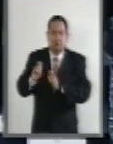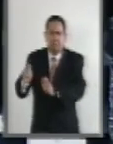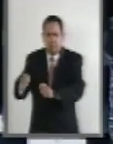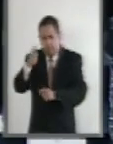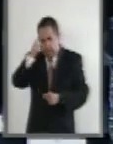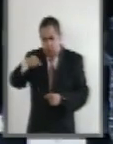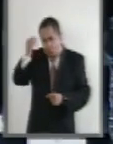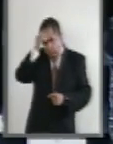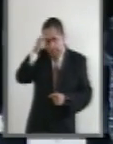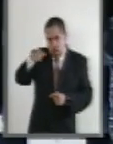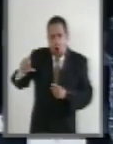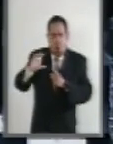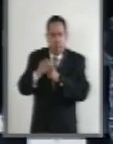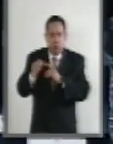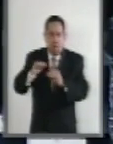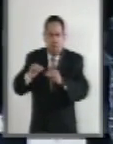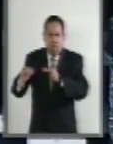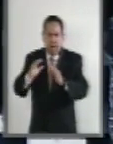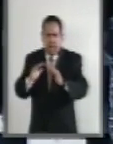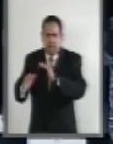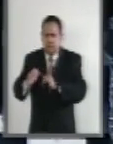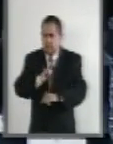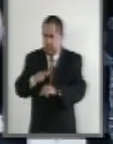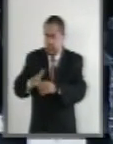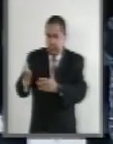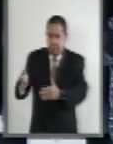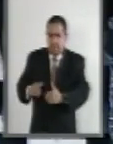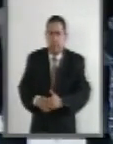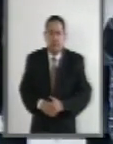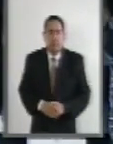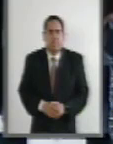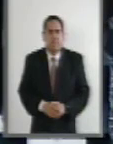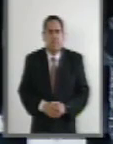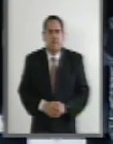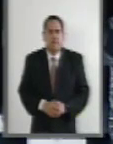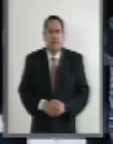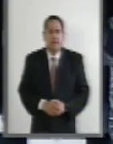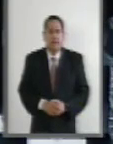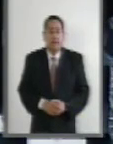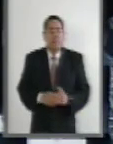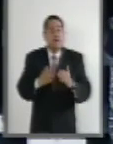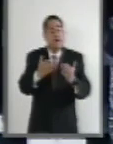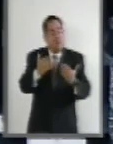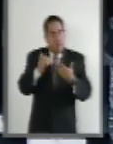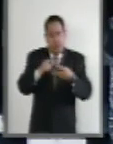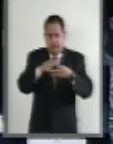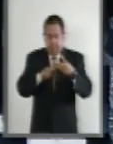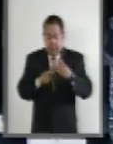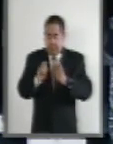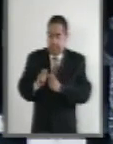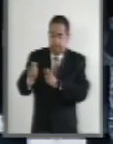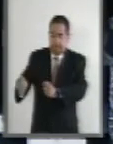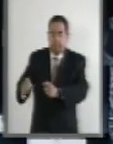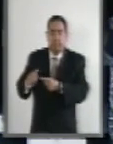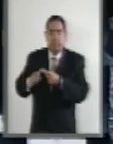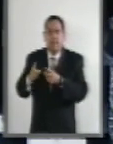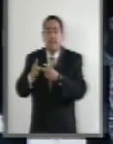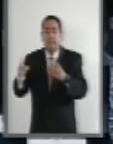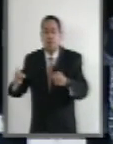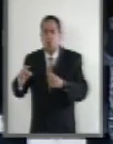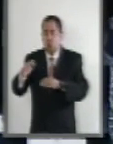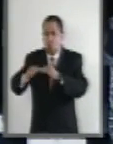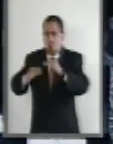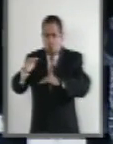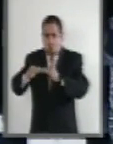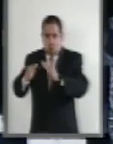opinión de la Comisión de Movilidad, de la Comisión Especial, señor senador. Muy bien. Turnese en este caso a las Comisiones Unidas de Desarrollo Urbano y